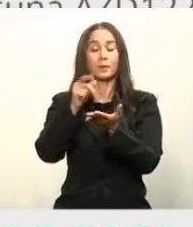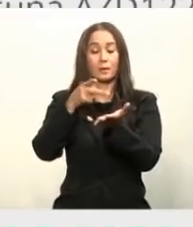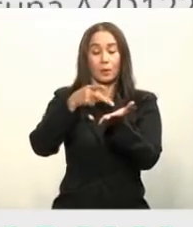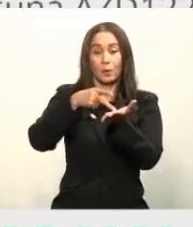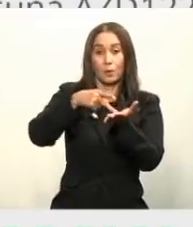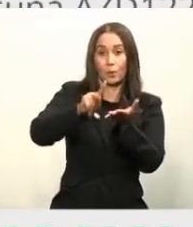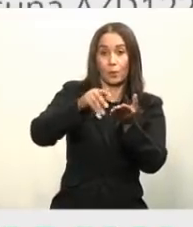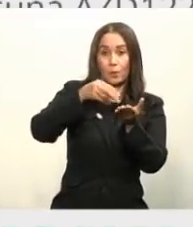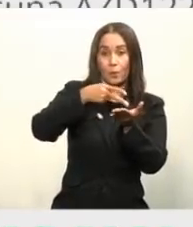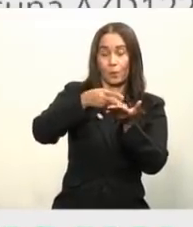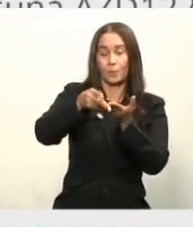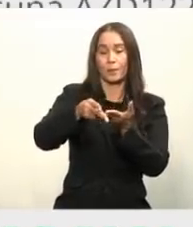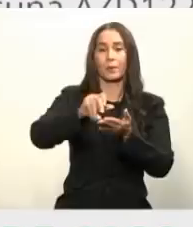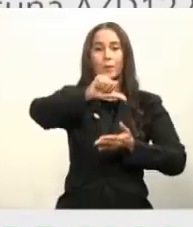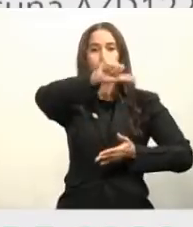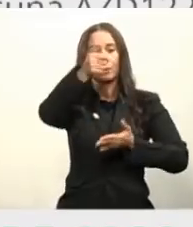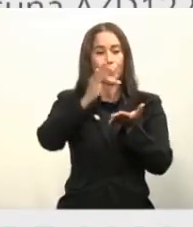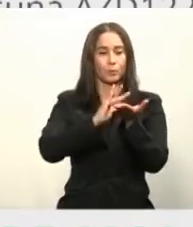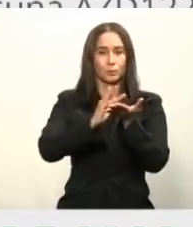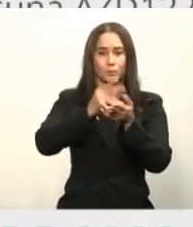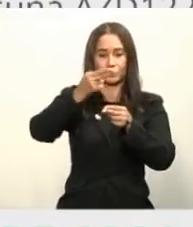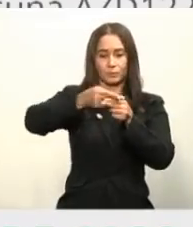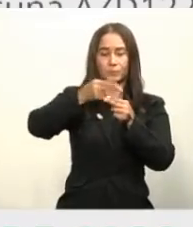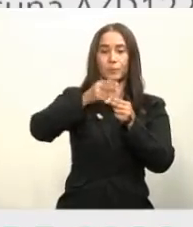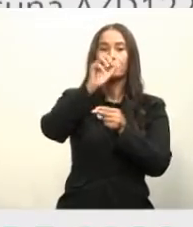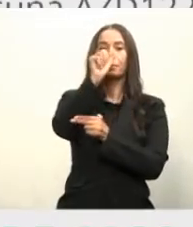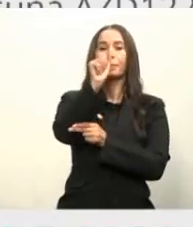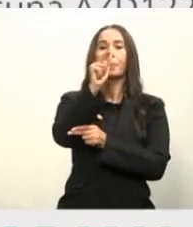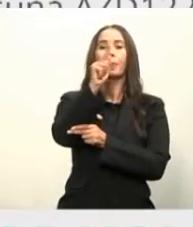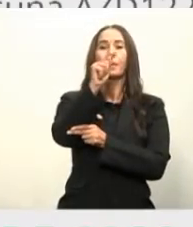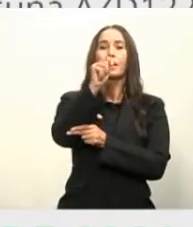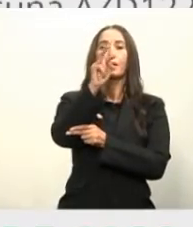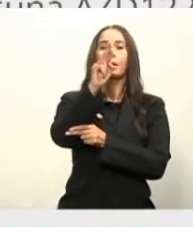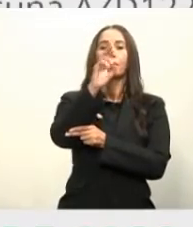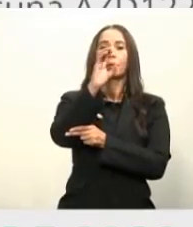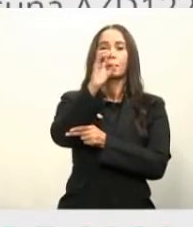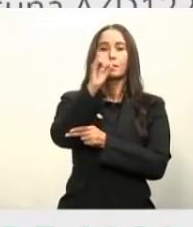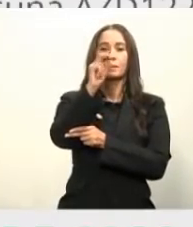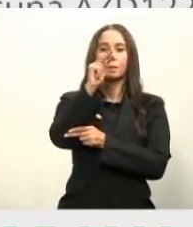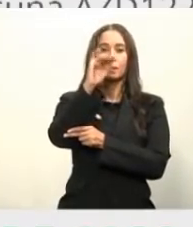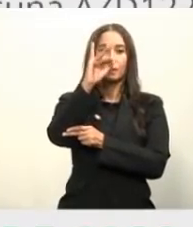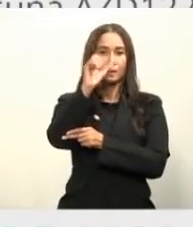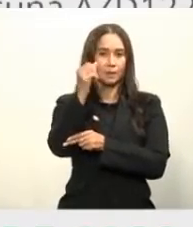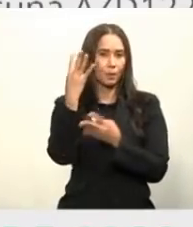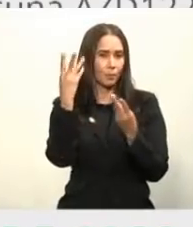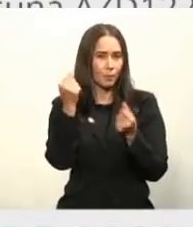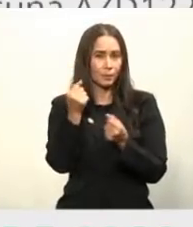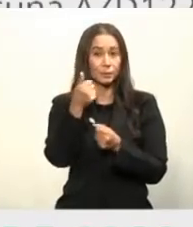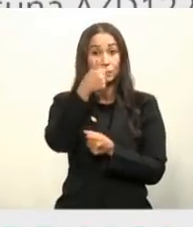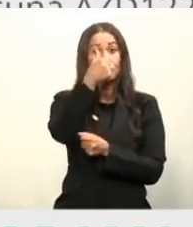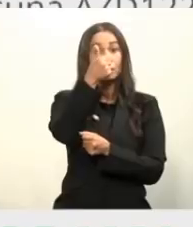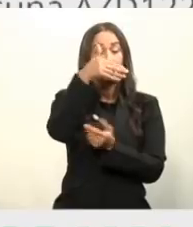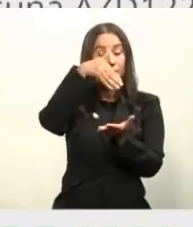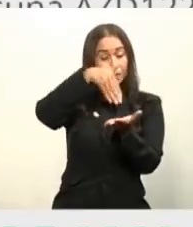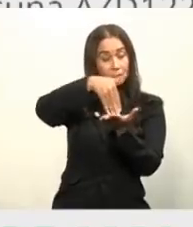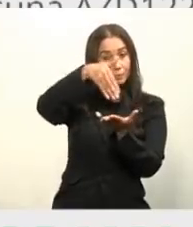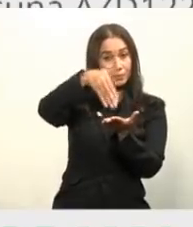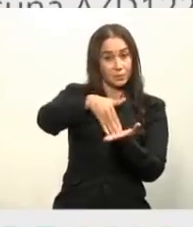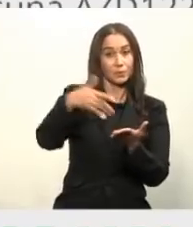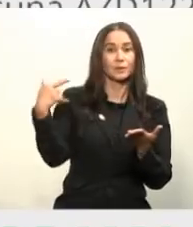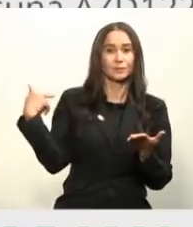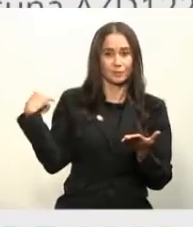con AstraZeneca por una cantidad de 10 millones de dosis de la vacuna AZD-1222.